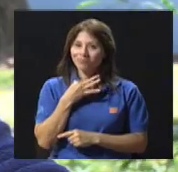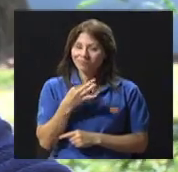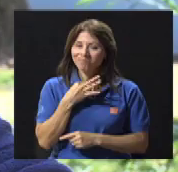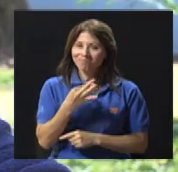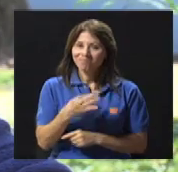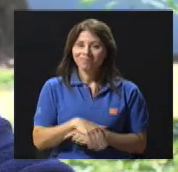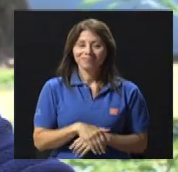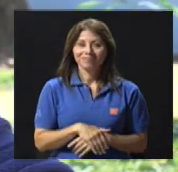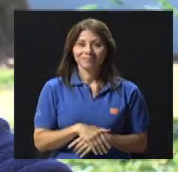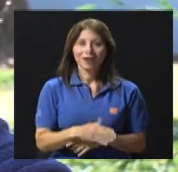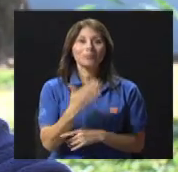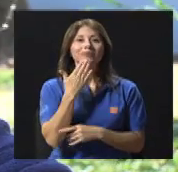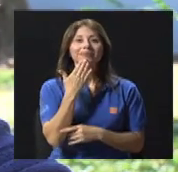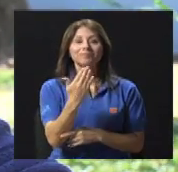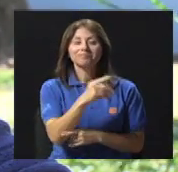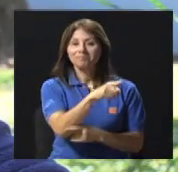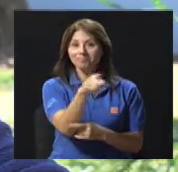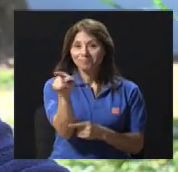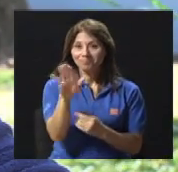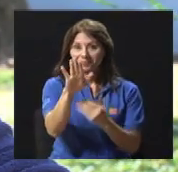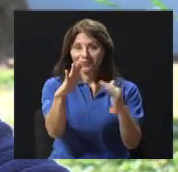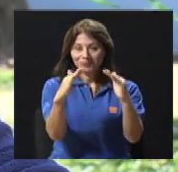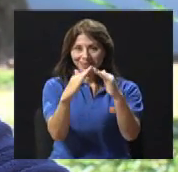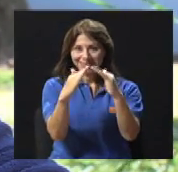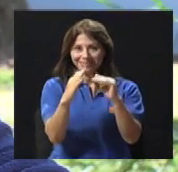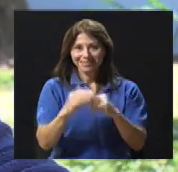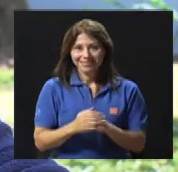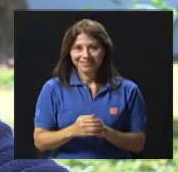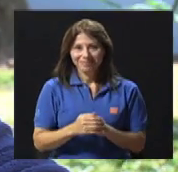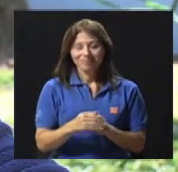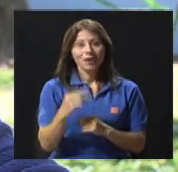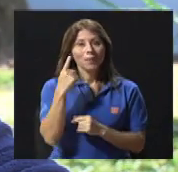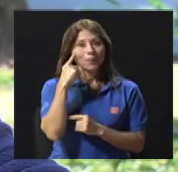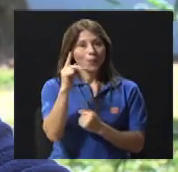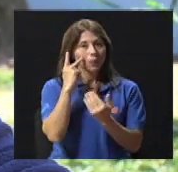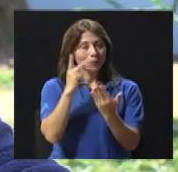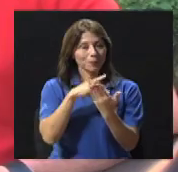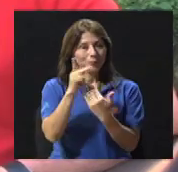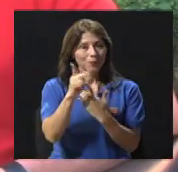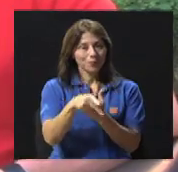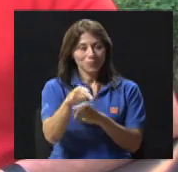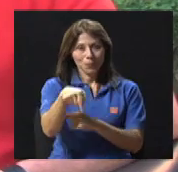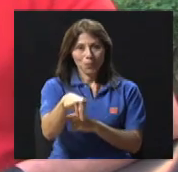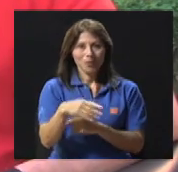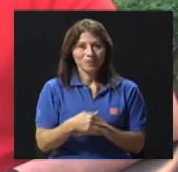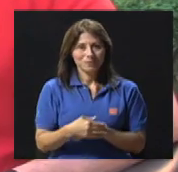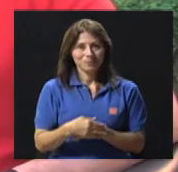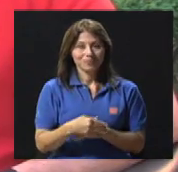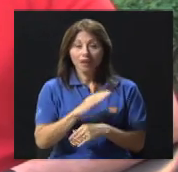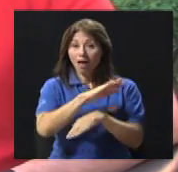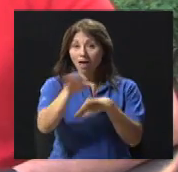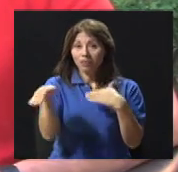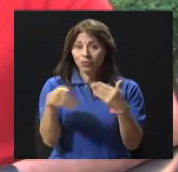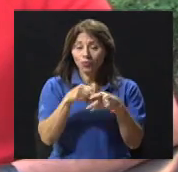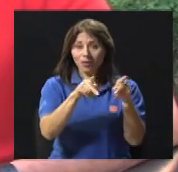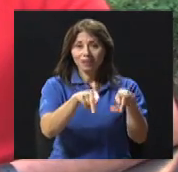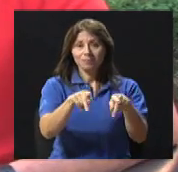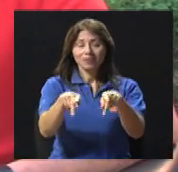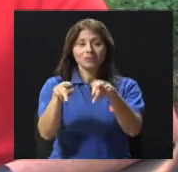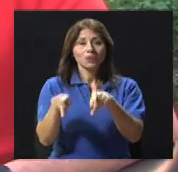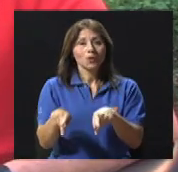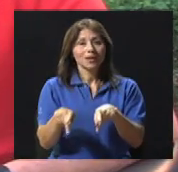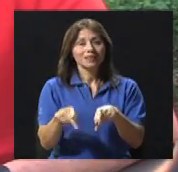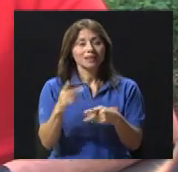con todo gusto. Muchísimas gracias a ustedes en sus casitas por acompañarnos el día de hoy. A todas las personas que